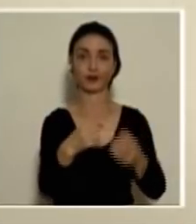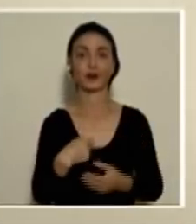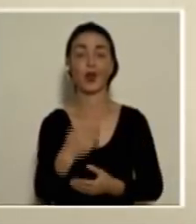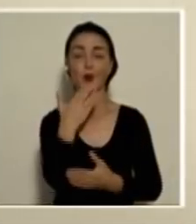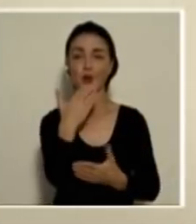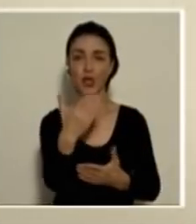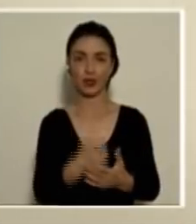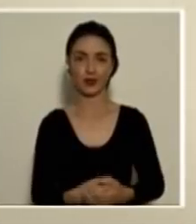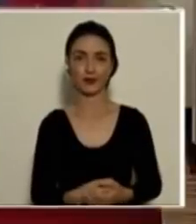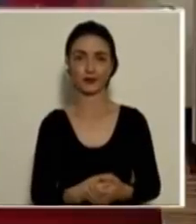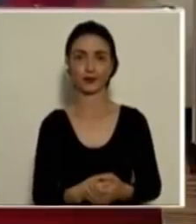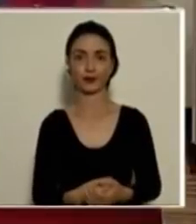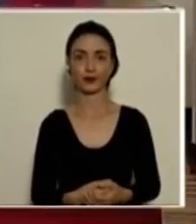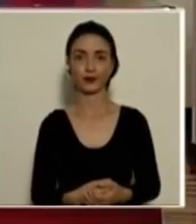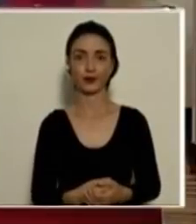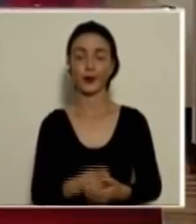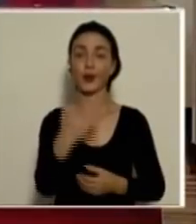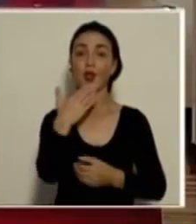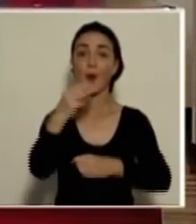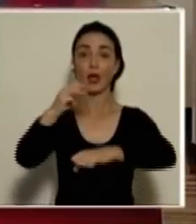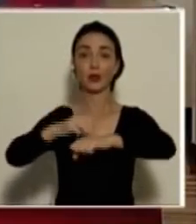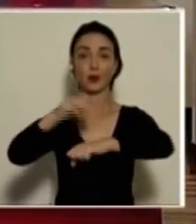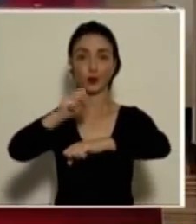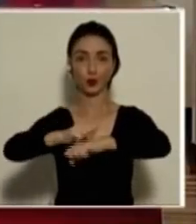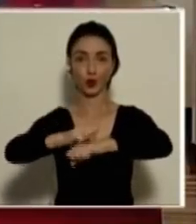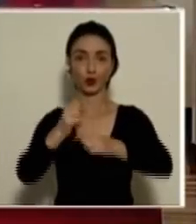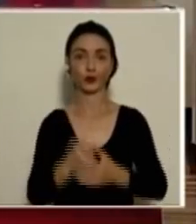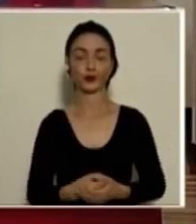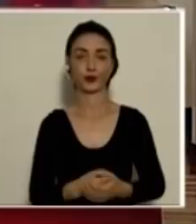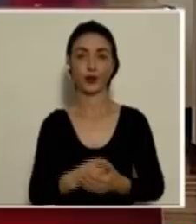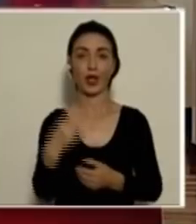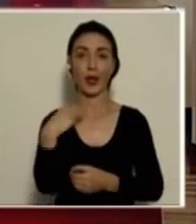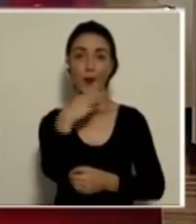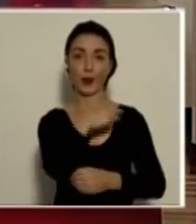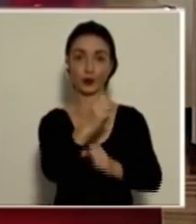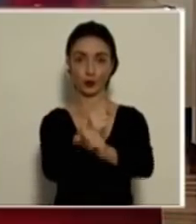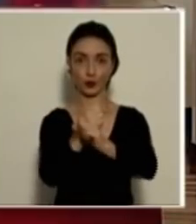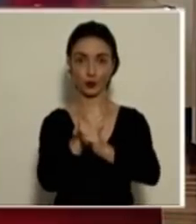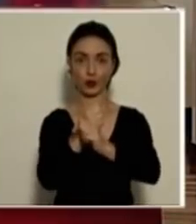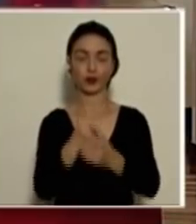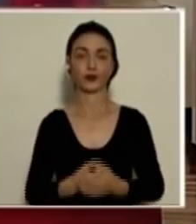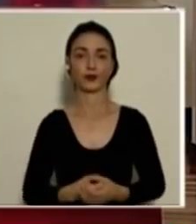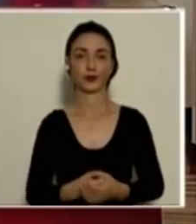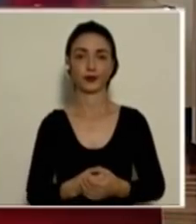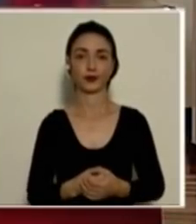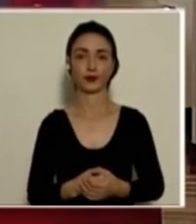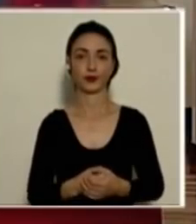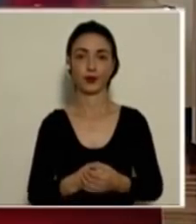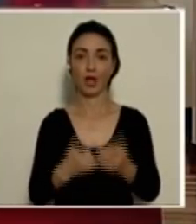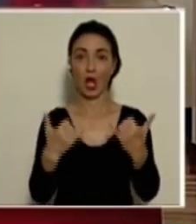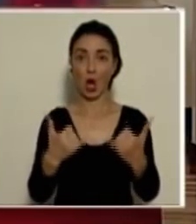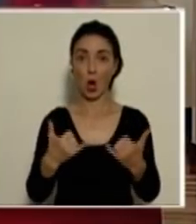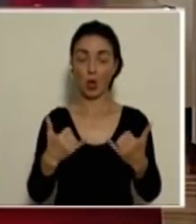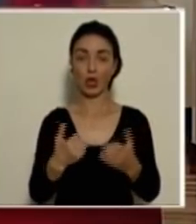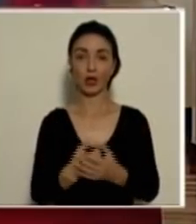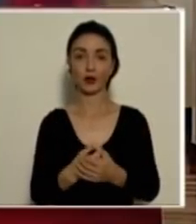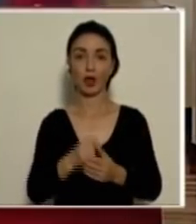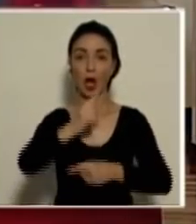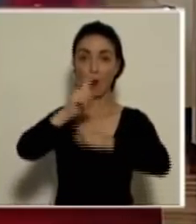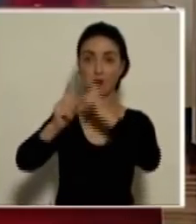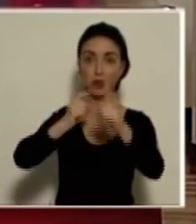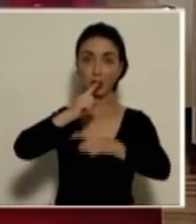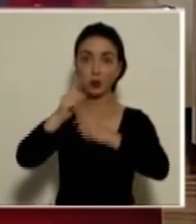intervención. Muchas gracias. Muchas gracias a don Michael Soto, ministro de Seguridad. En este momento van ir ingresando